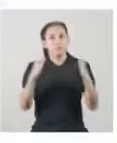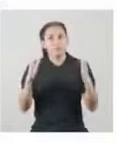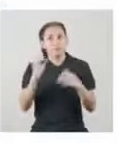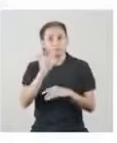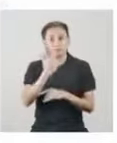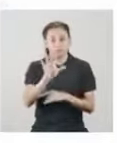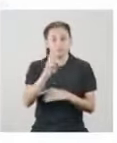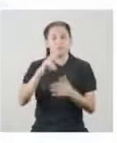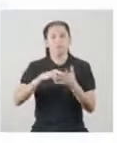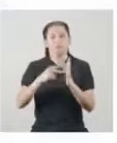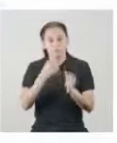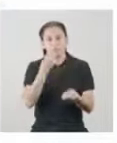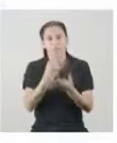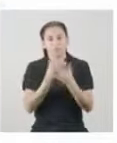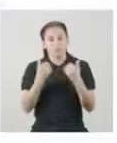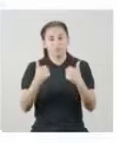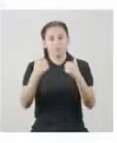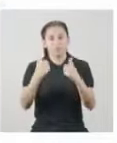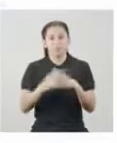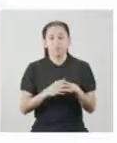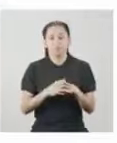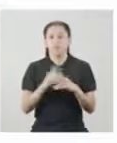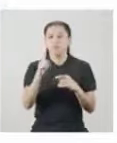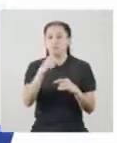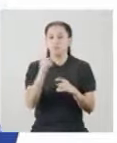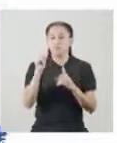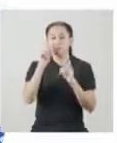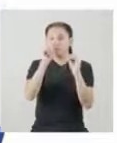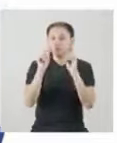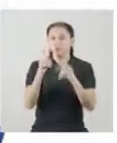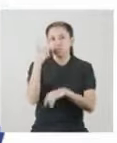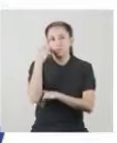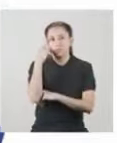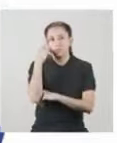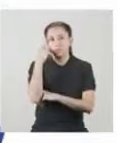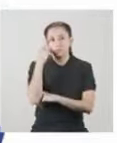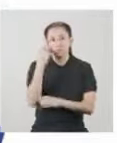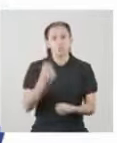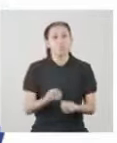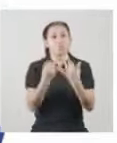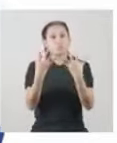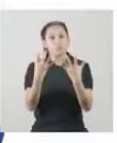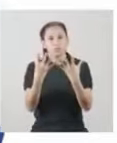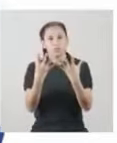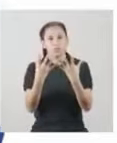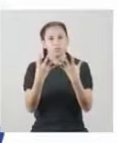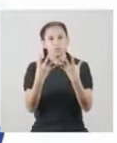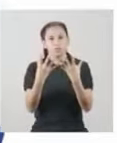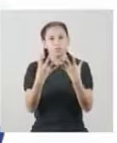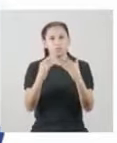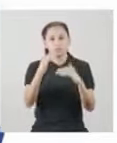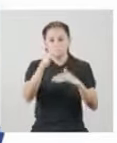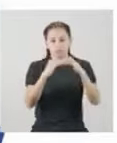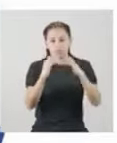hasta 5 indicaría buenos resultados Y se preguntaron ¿A cuántas desviaciones estándar